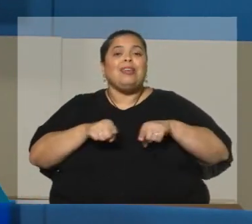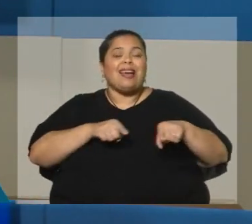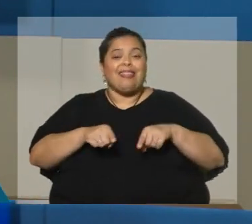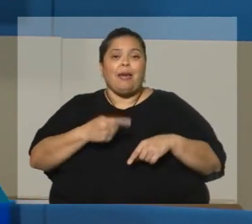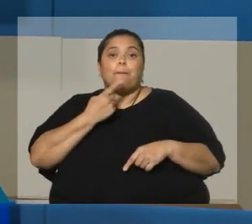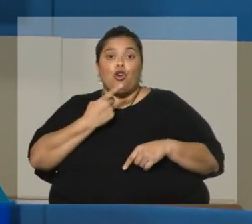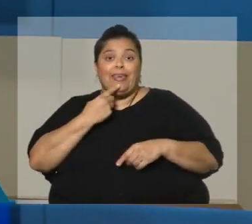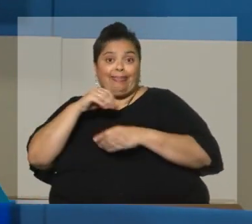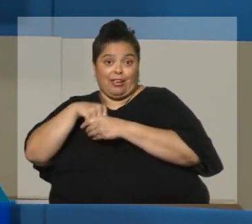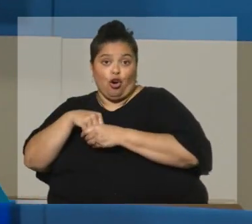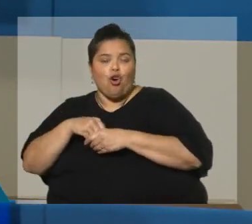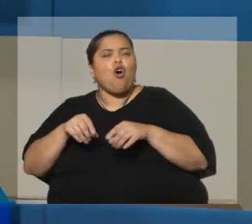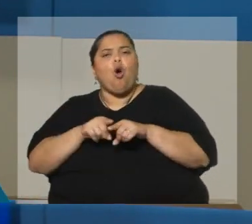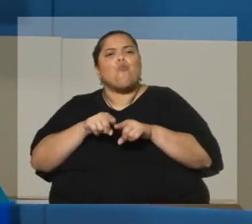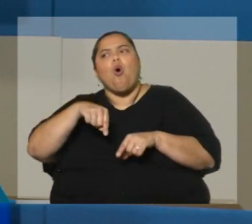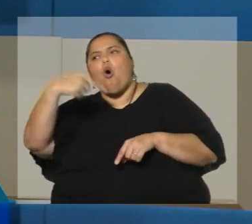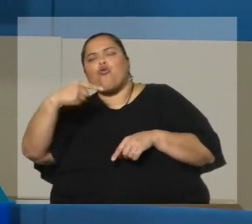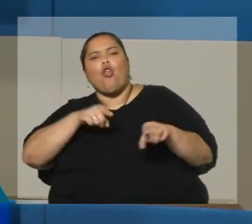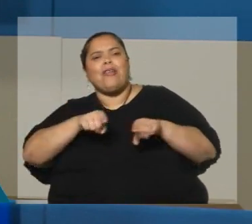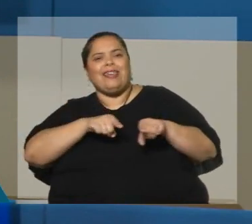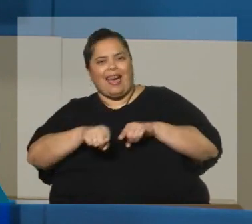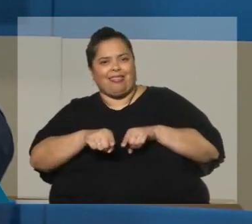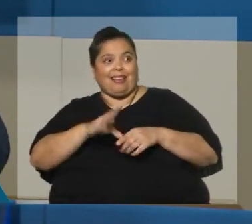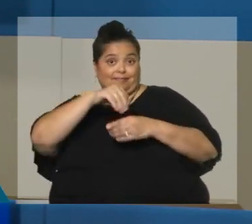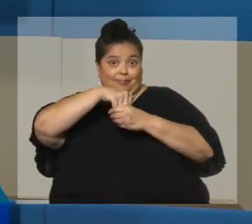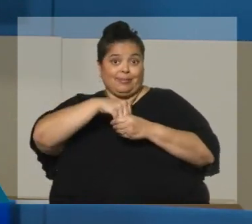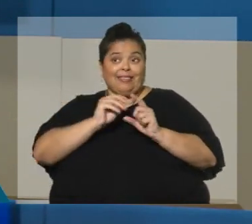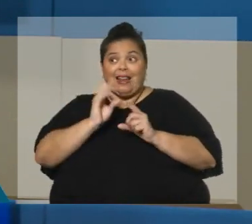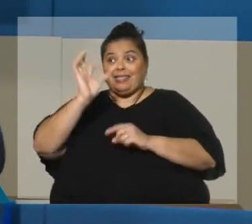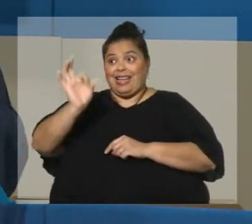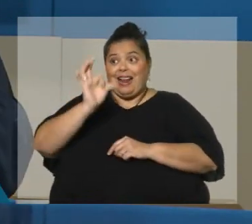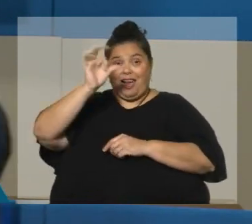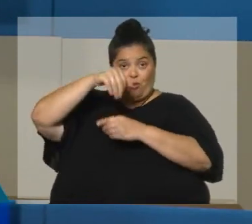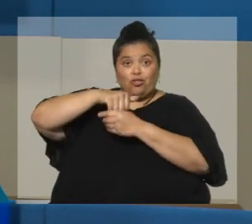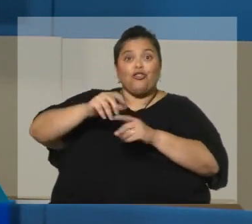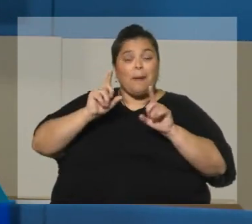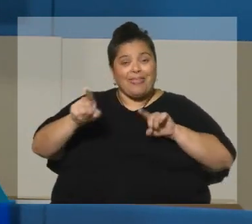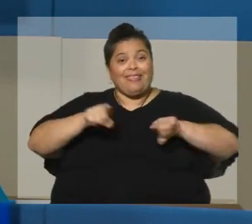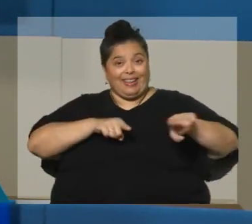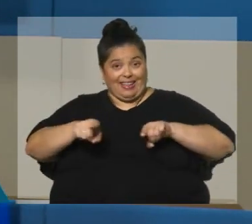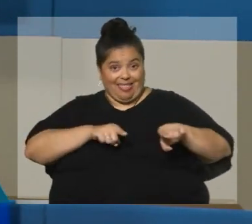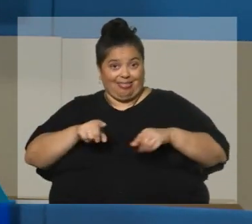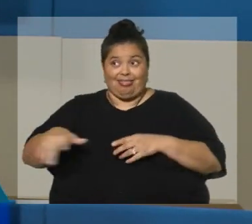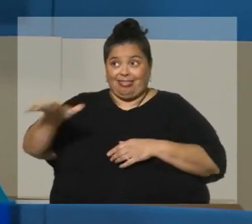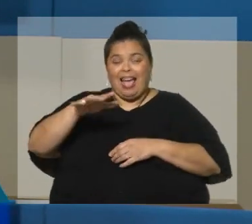dirigentes a nivel nacional que están en el Senado, pues bien, allí hay una determinada definición y concepción